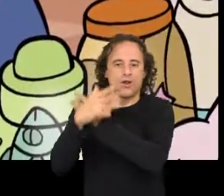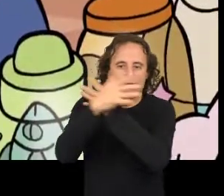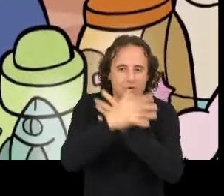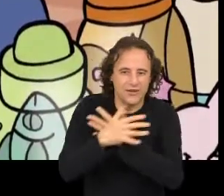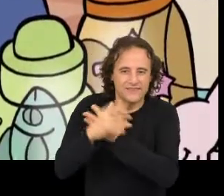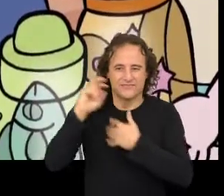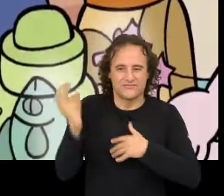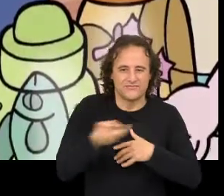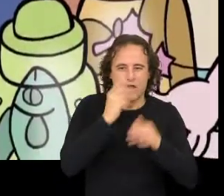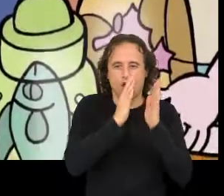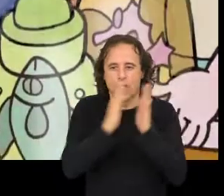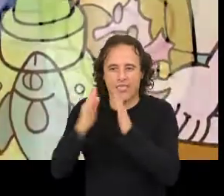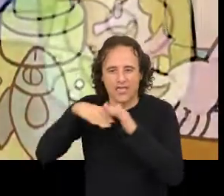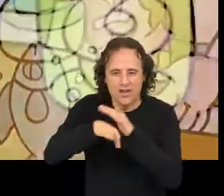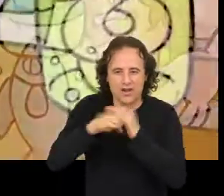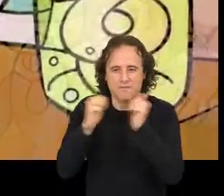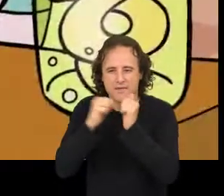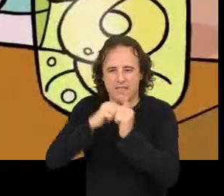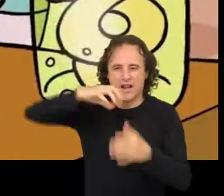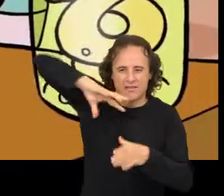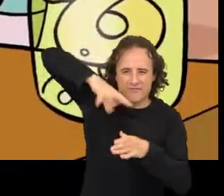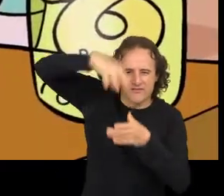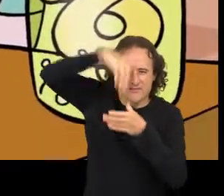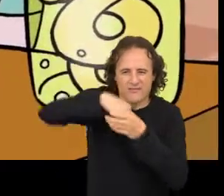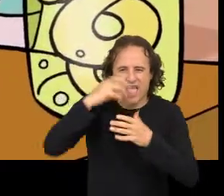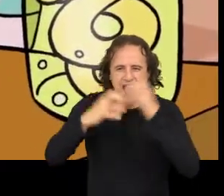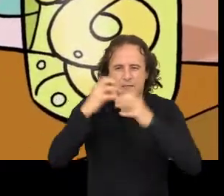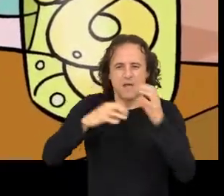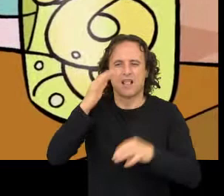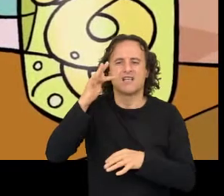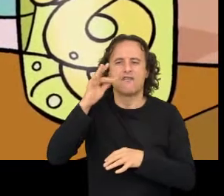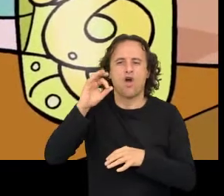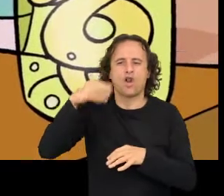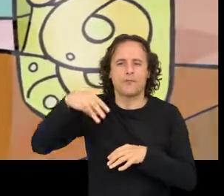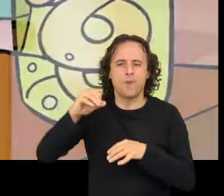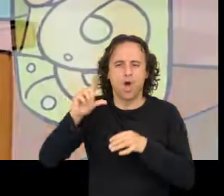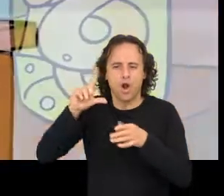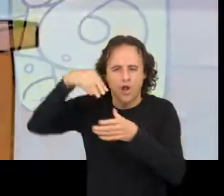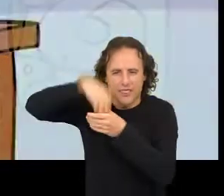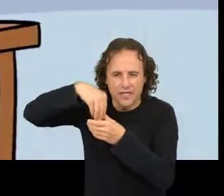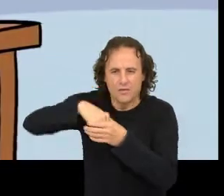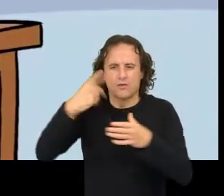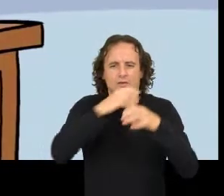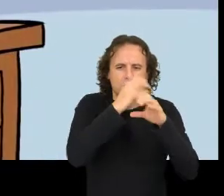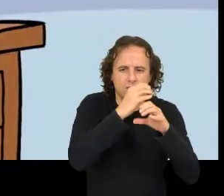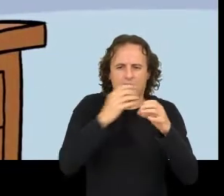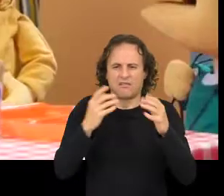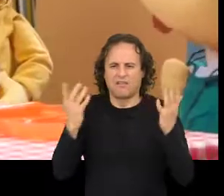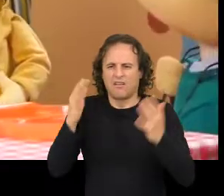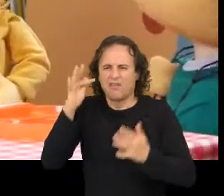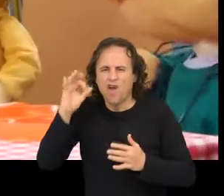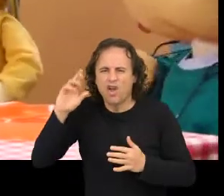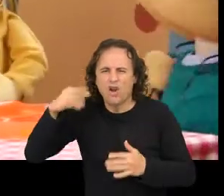colección de minerais Os frascos cos animais Conservados en formol E o microscopio